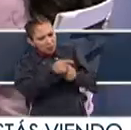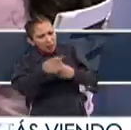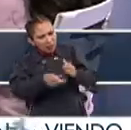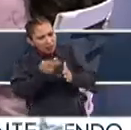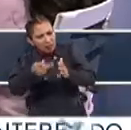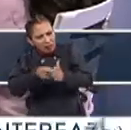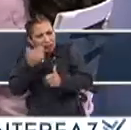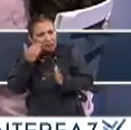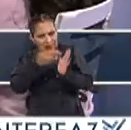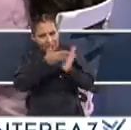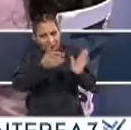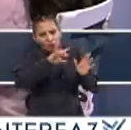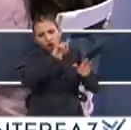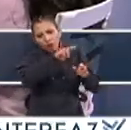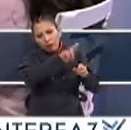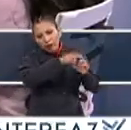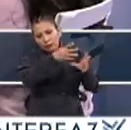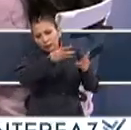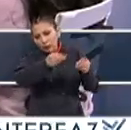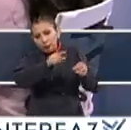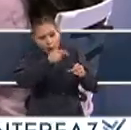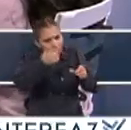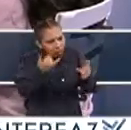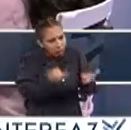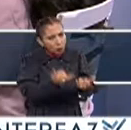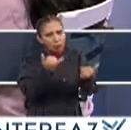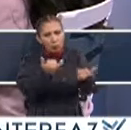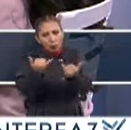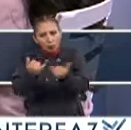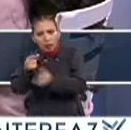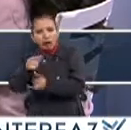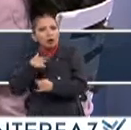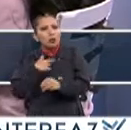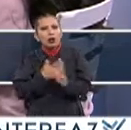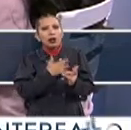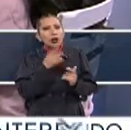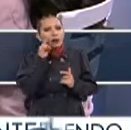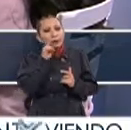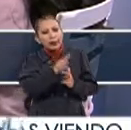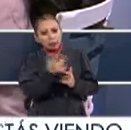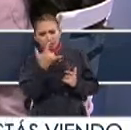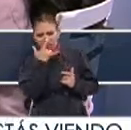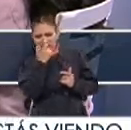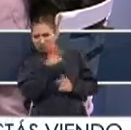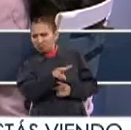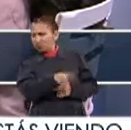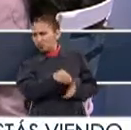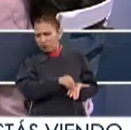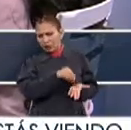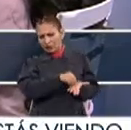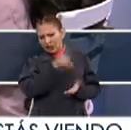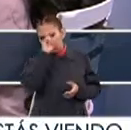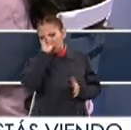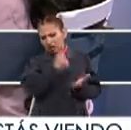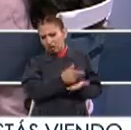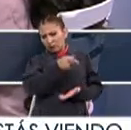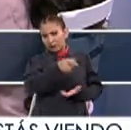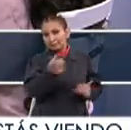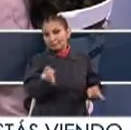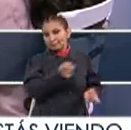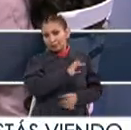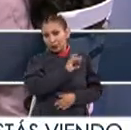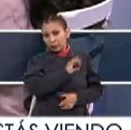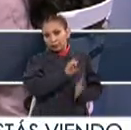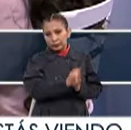por supuesto, de un periodo de tiempo Pero qué síntomas puede seguir representando ante este tipo de